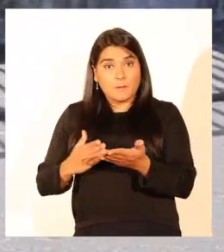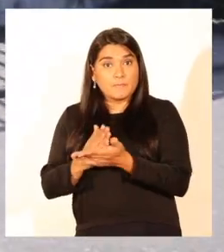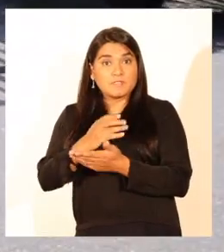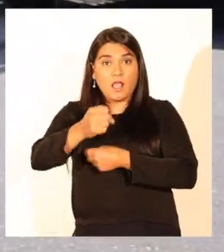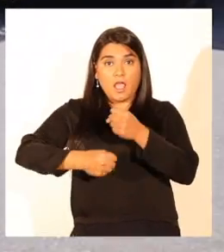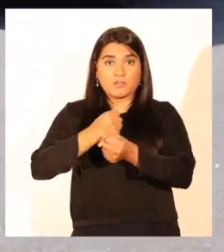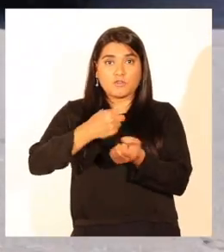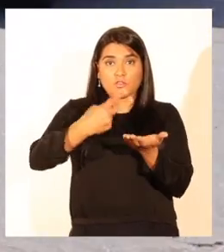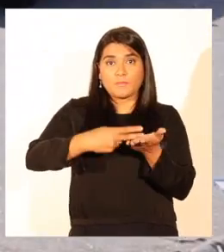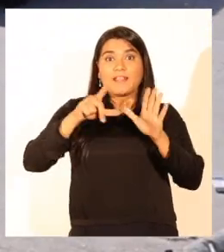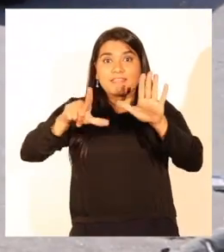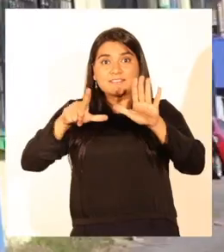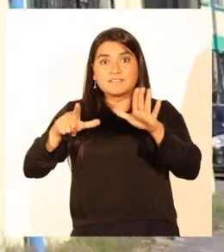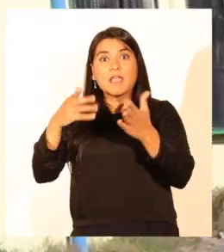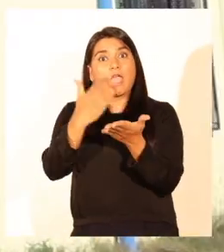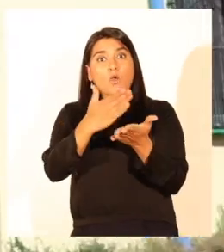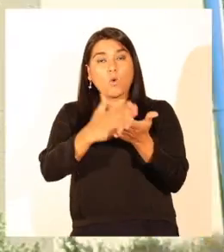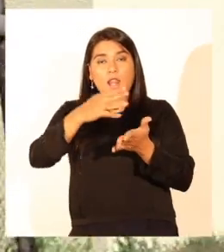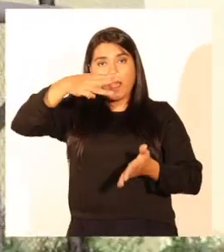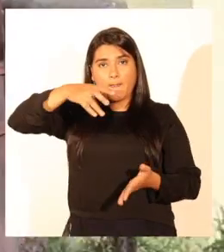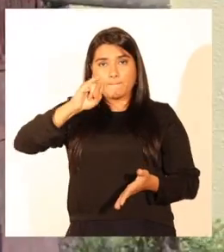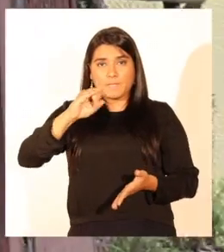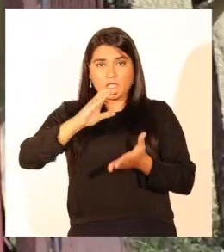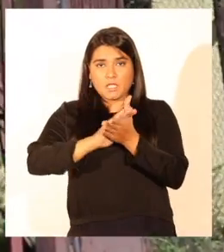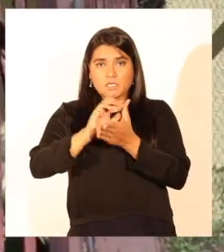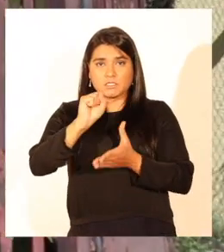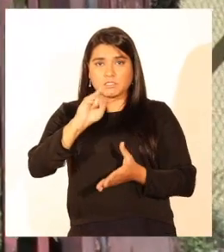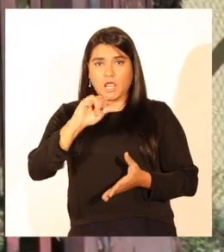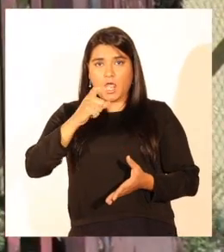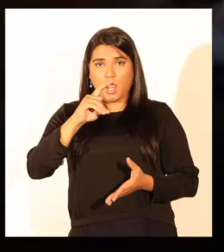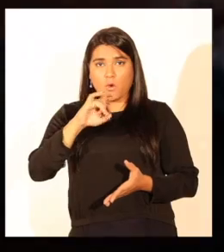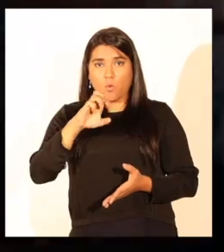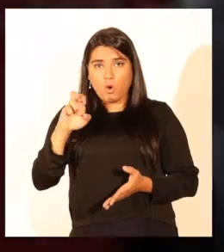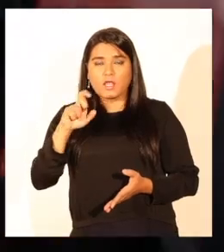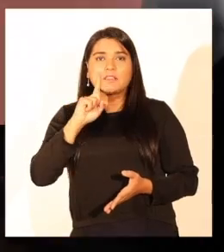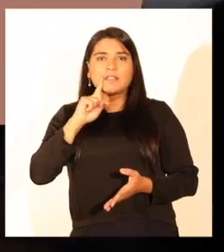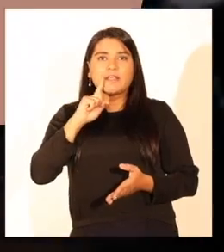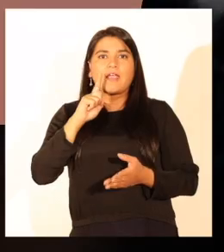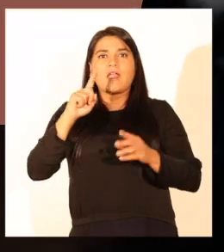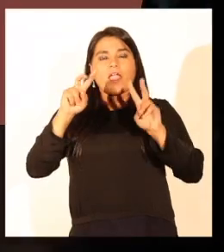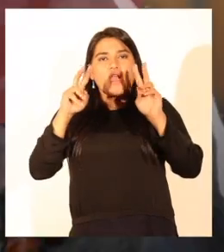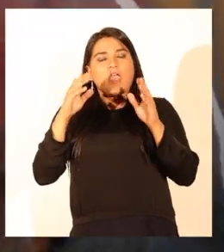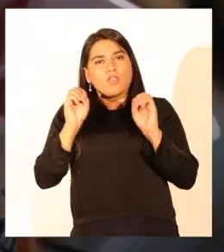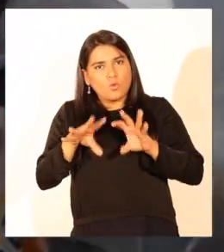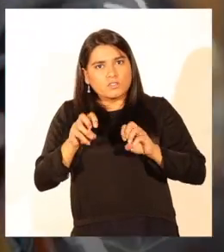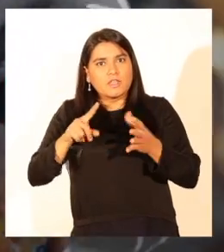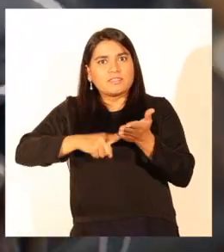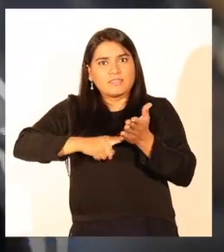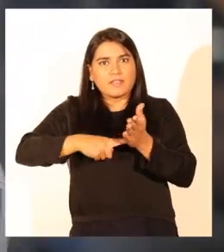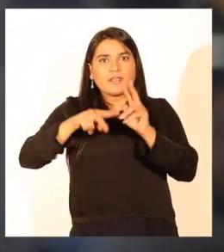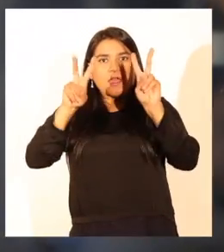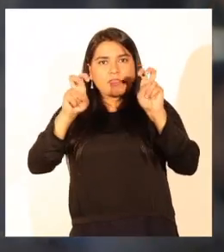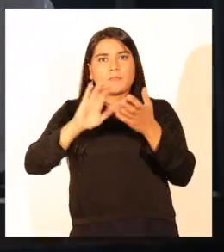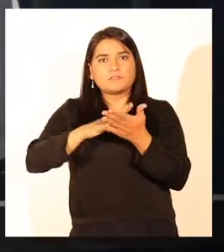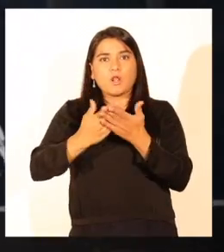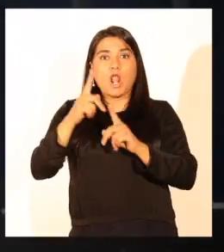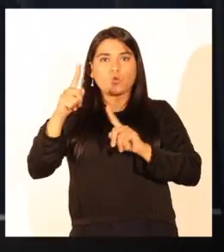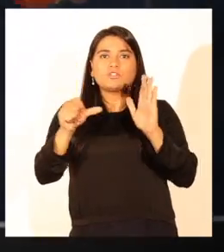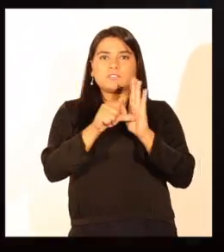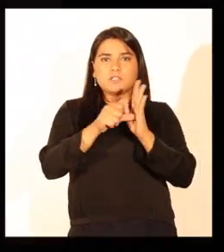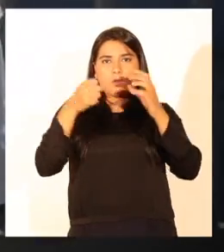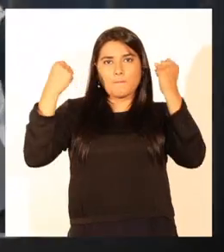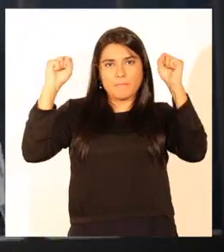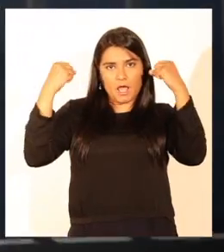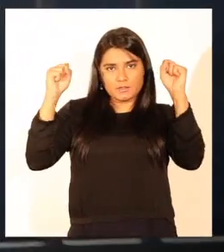2017, la Escuela Michaiwe tendrá educación técnica en el área de la salud y sus alumnos contarán con centros de práctica de primera